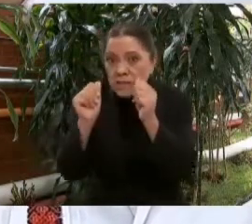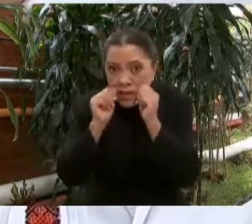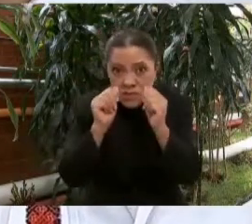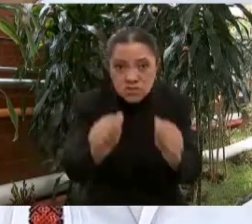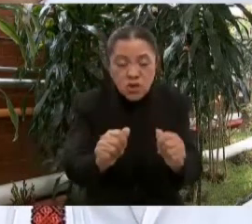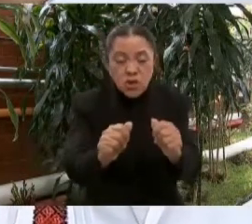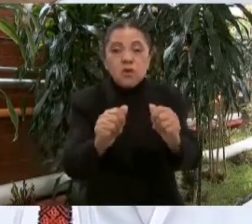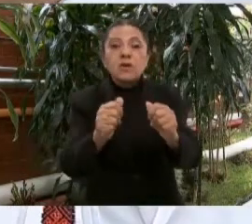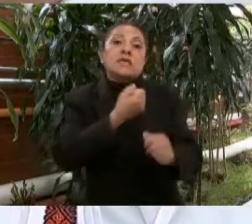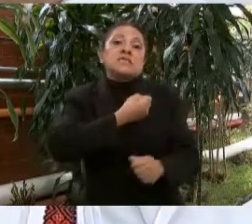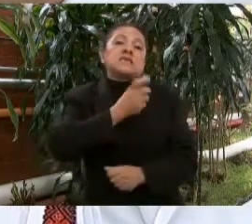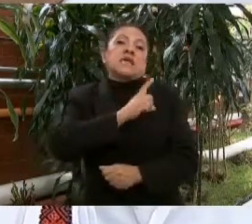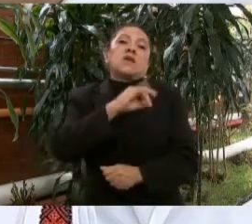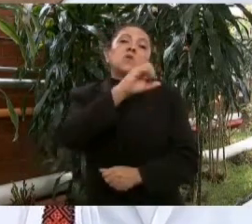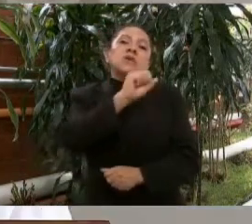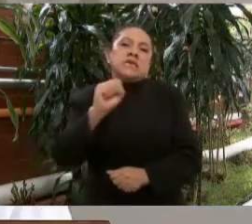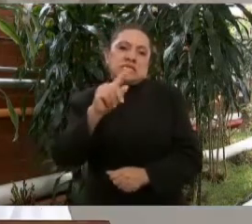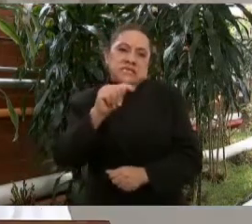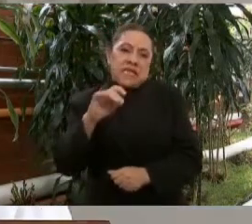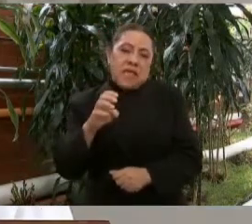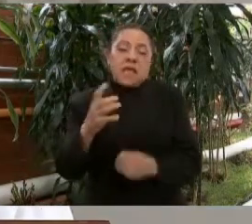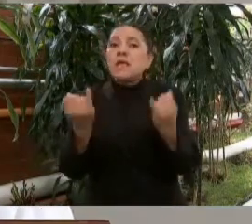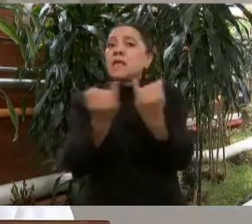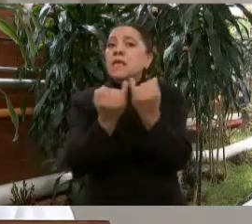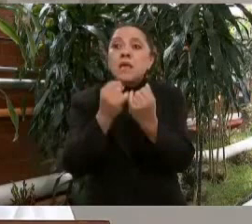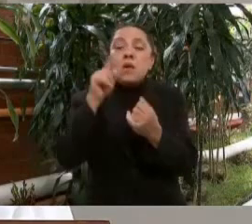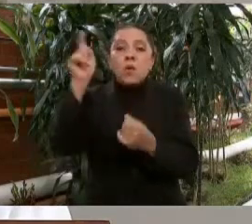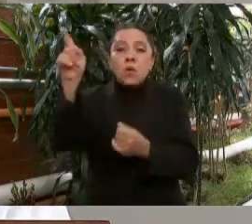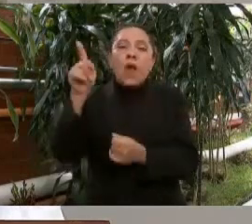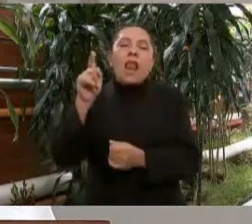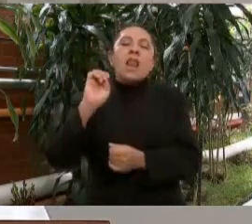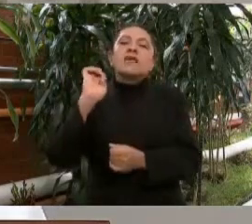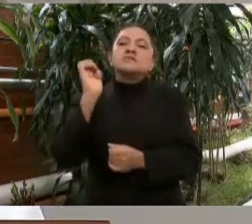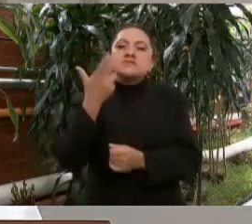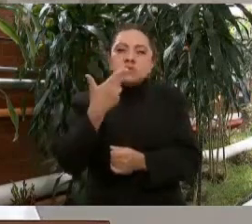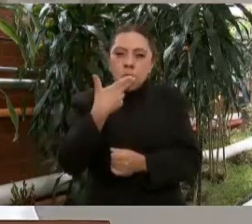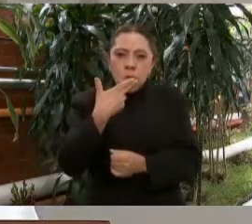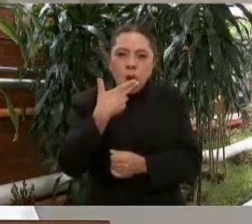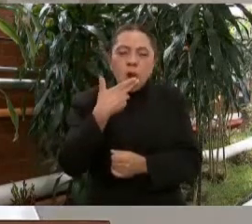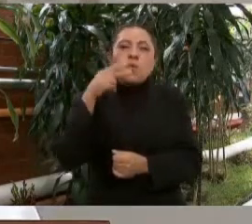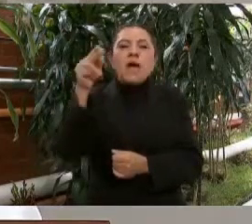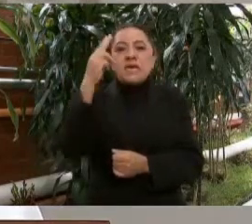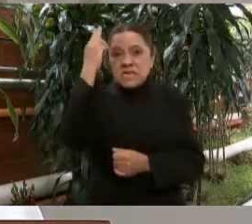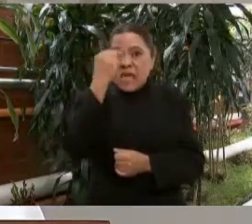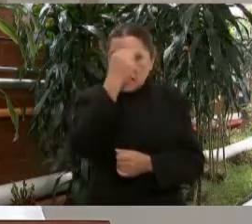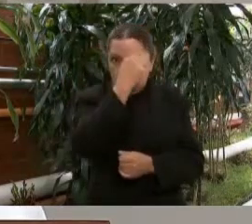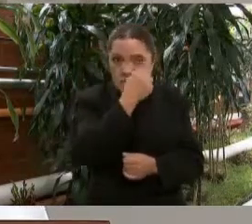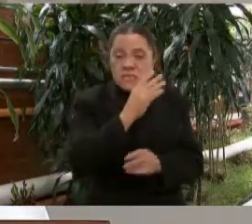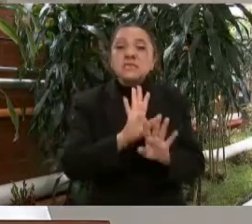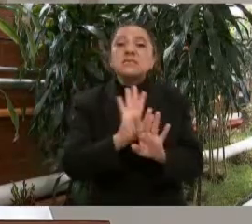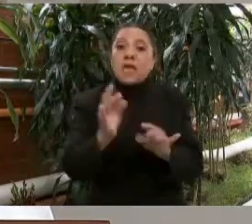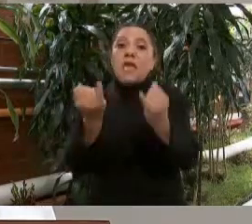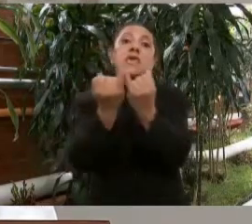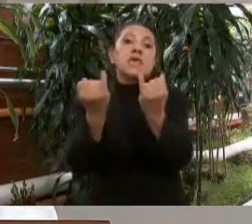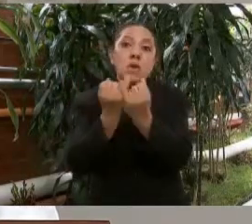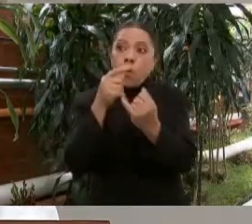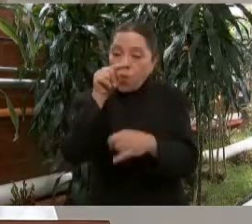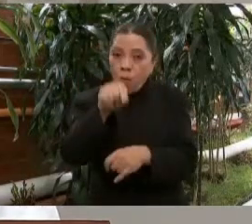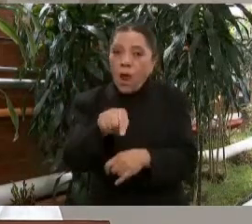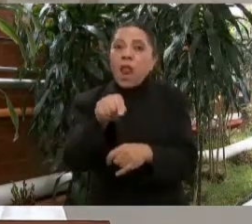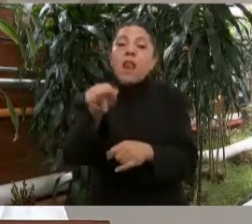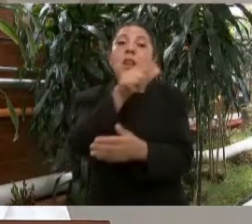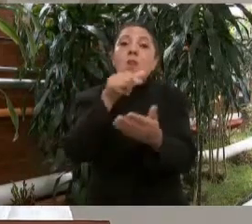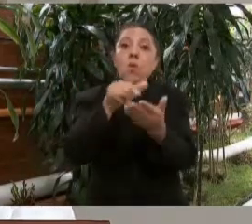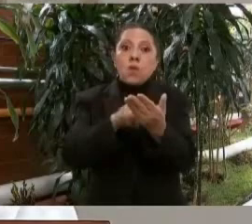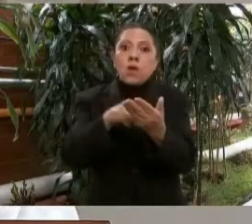presidencial en Delicia, Chihuahua y en Tepic, Nayarit, donde prestamos instalaciones con el propósito de